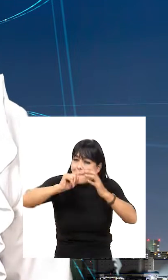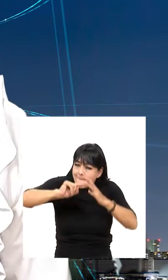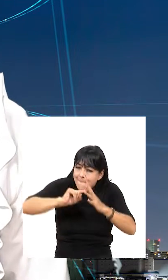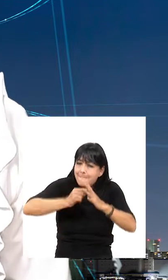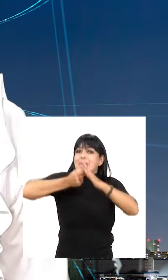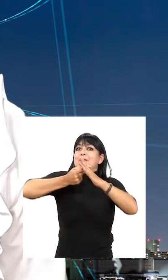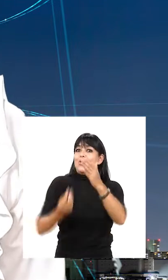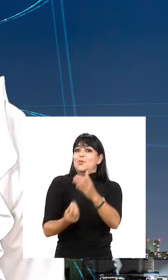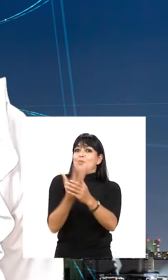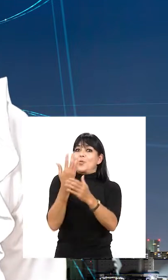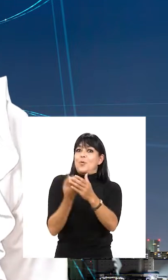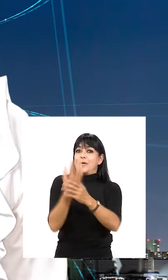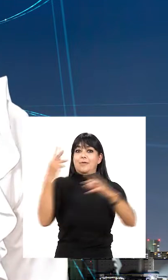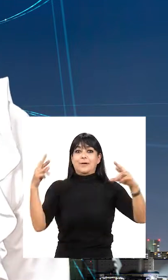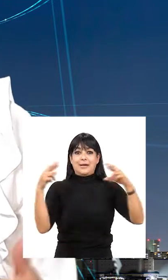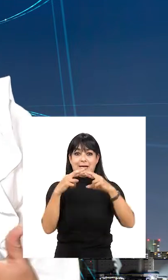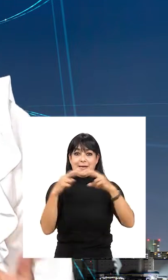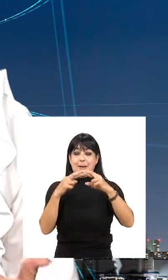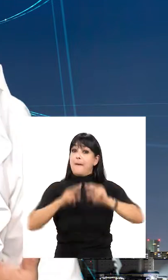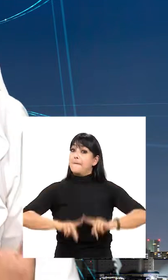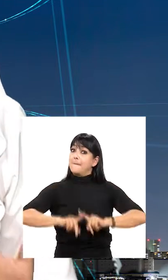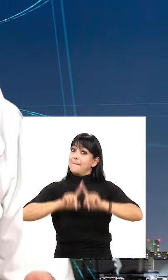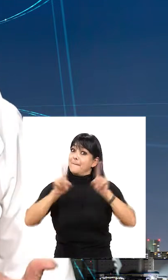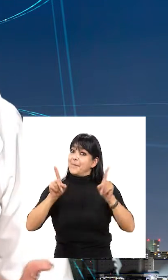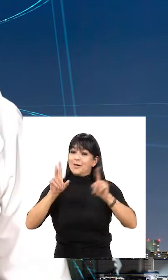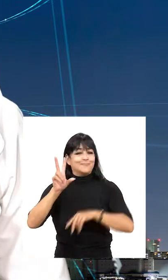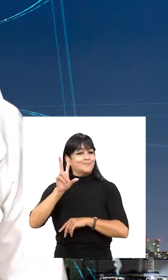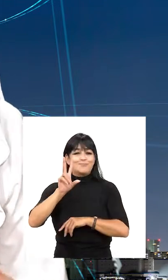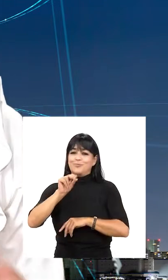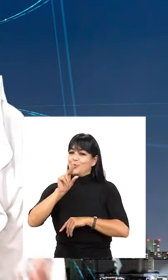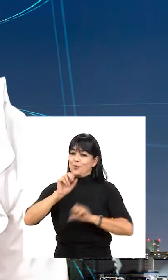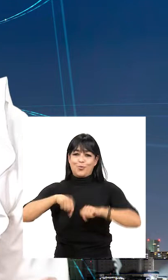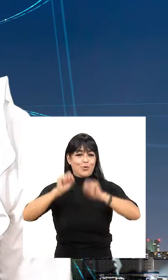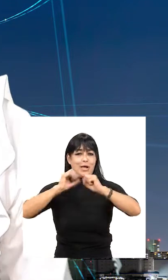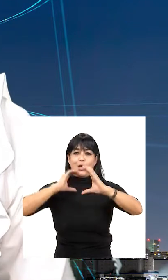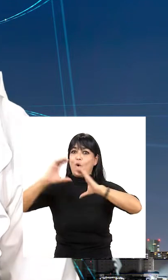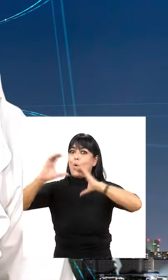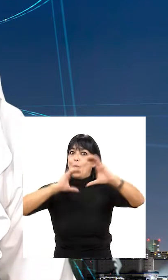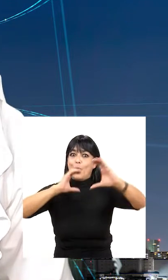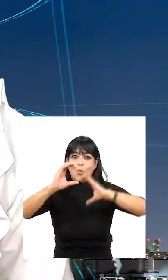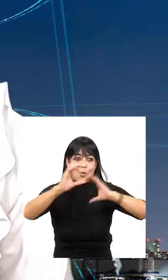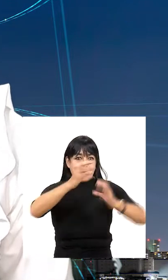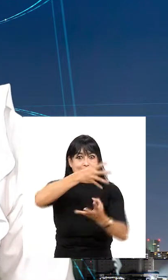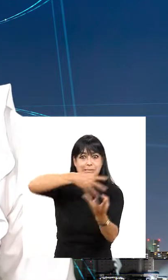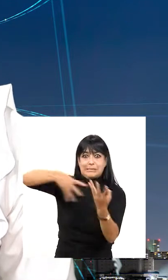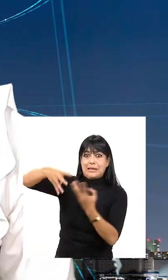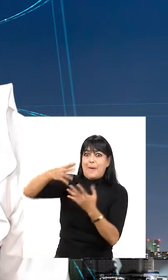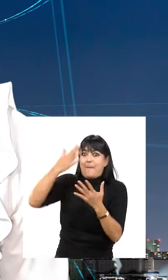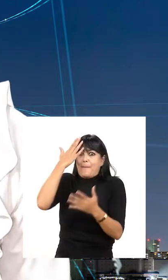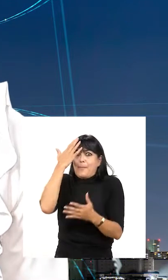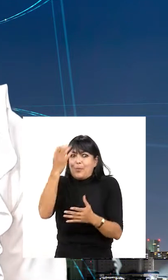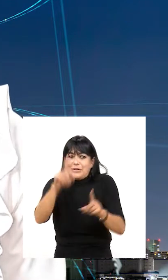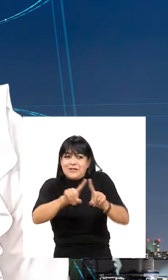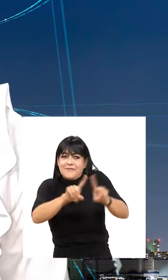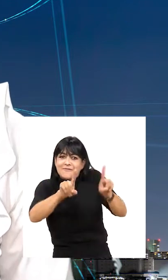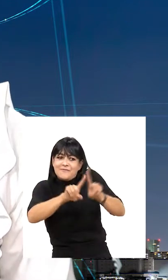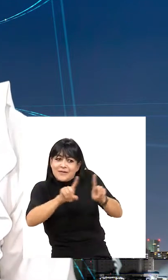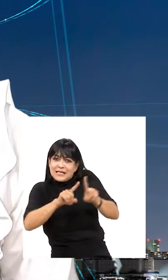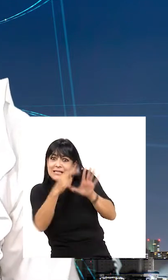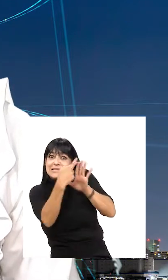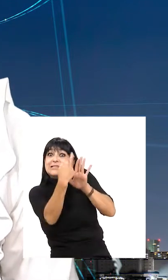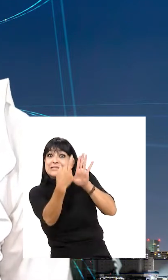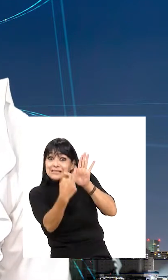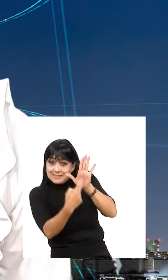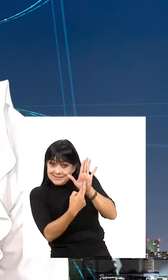mismo tiempo, comienzan a surgir otras redes, pero estas no podían comunicarse entre sí porque